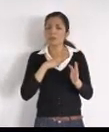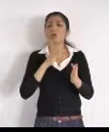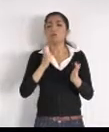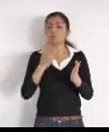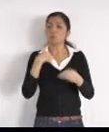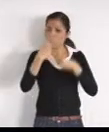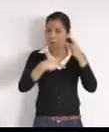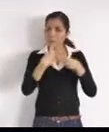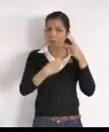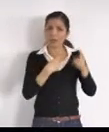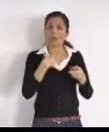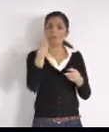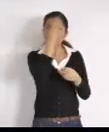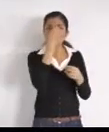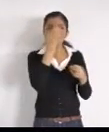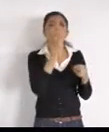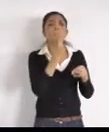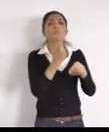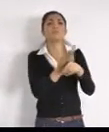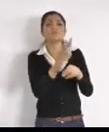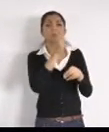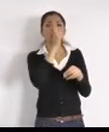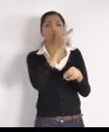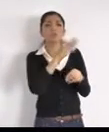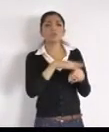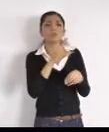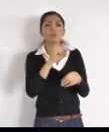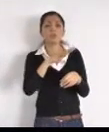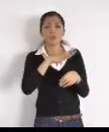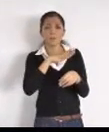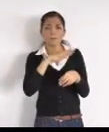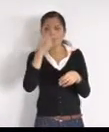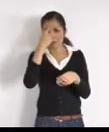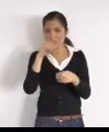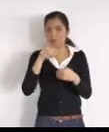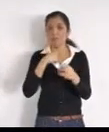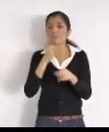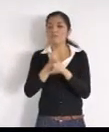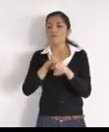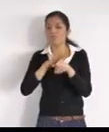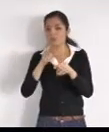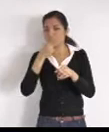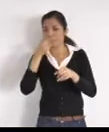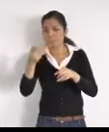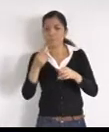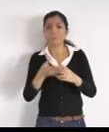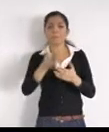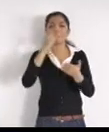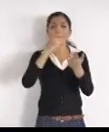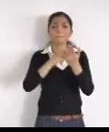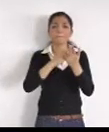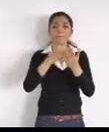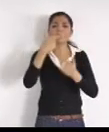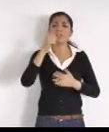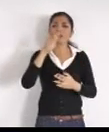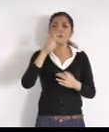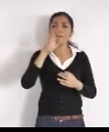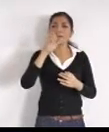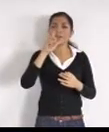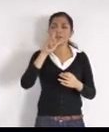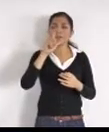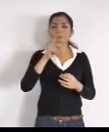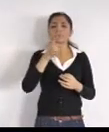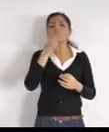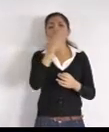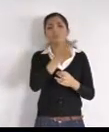Gabriel Escolar, Escobar, perdón, profesor y personal, más señalización, los carriles, para dar vuelta, en camino real a Colima, ya